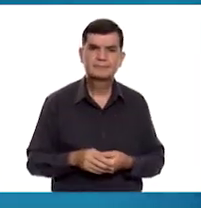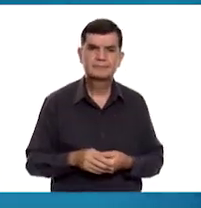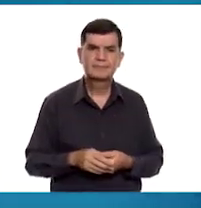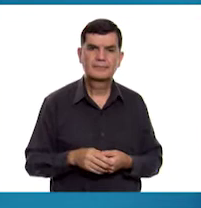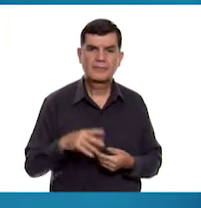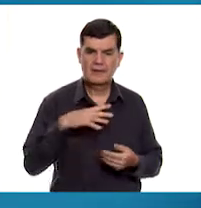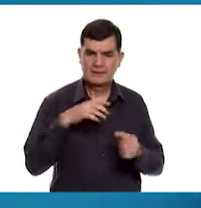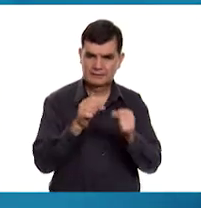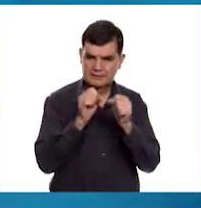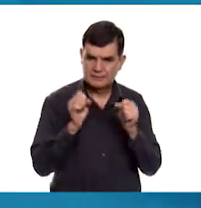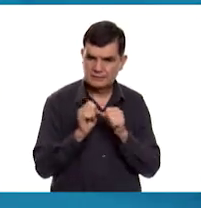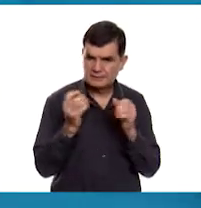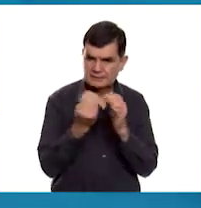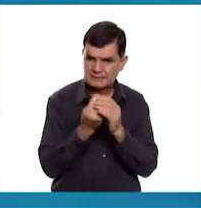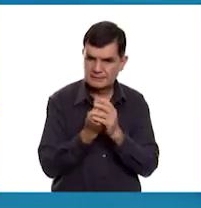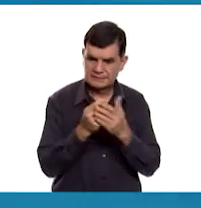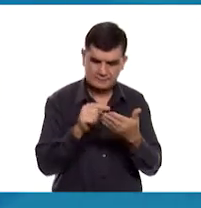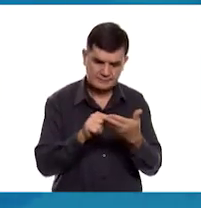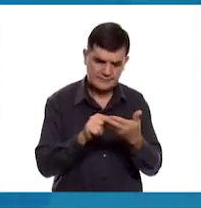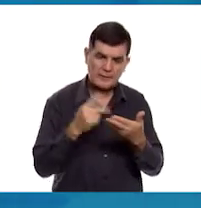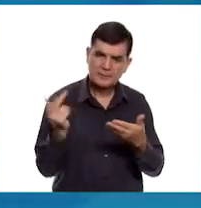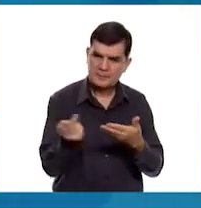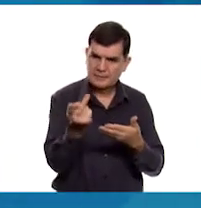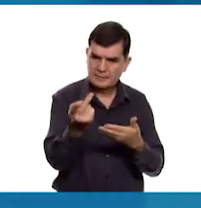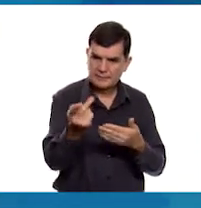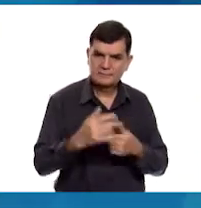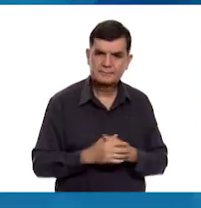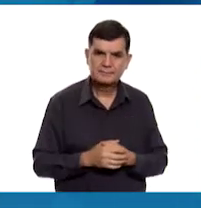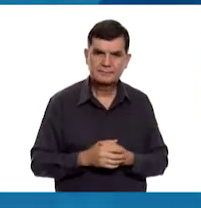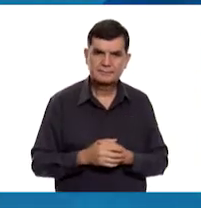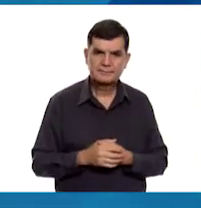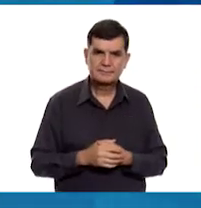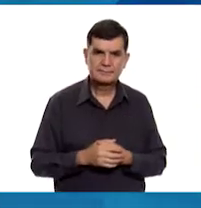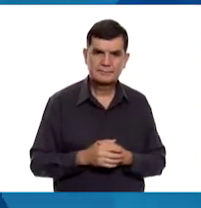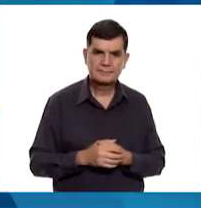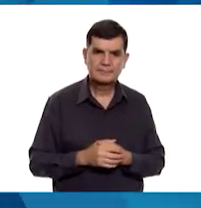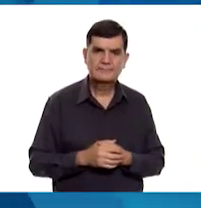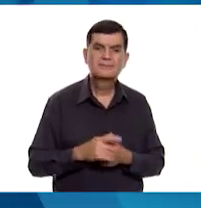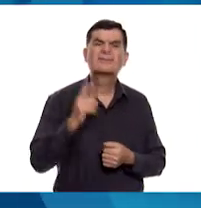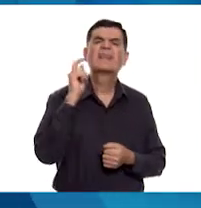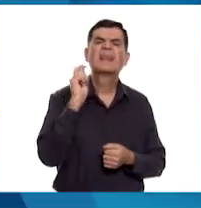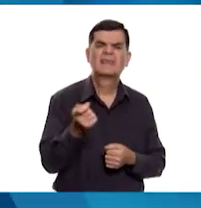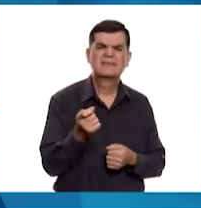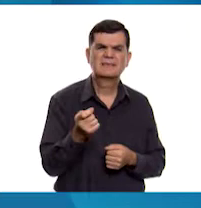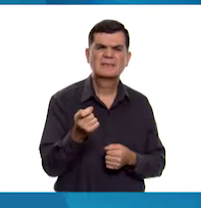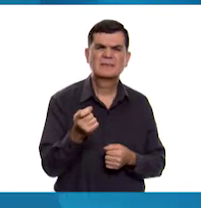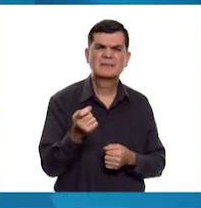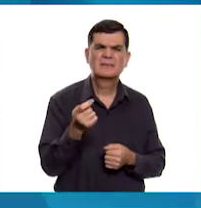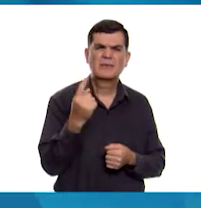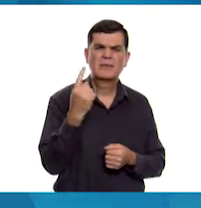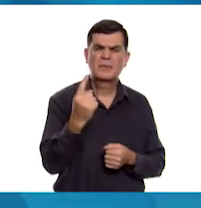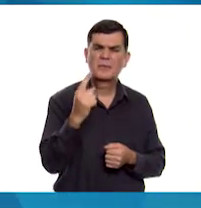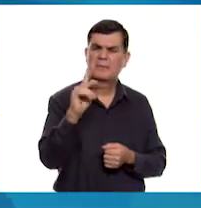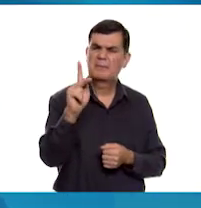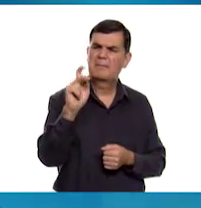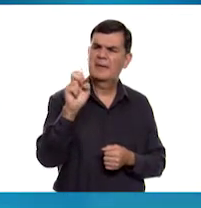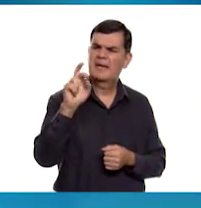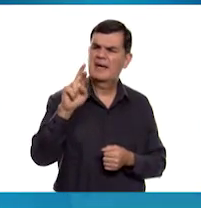Allá en el salón de clase, la pregunta es... ¿Qué es un performance?